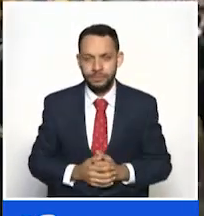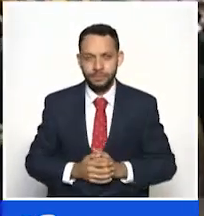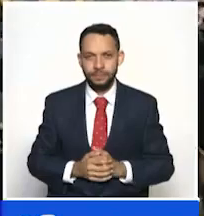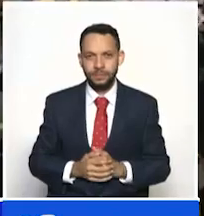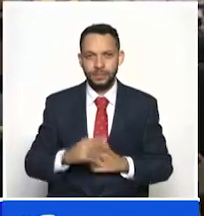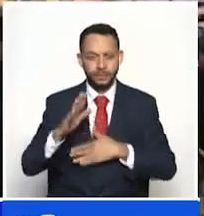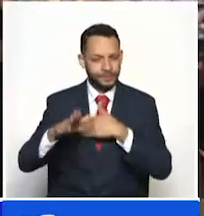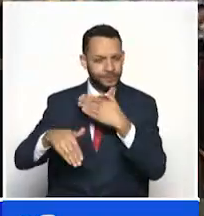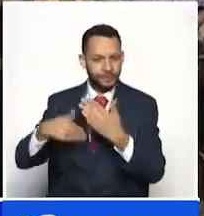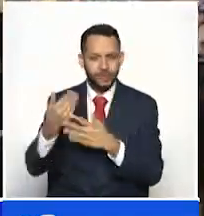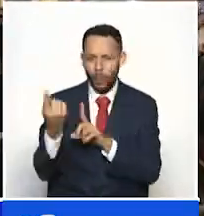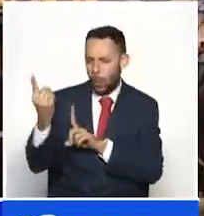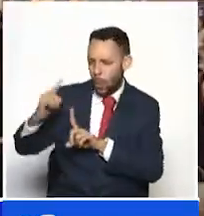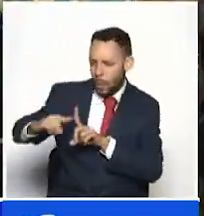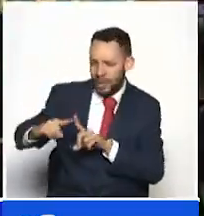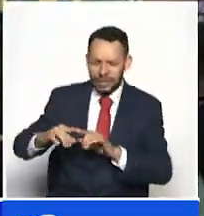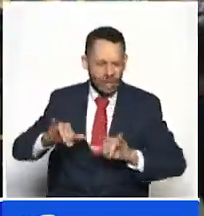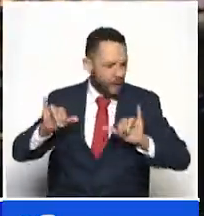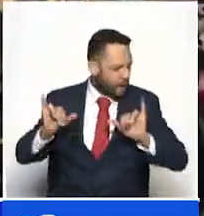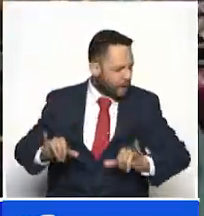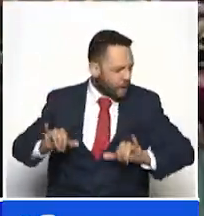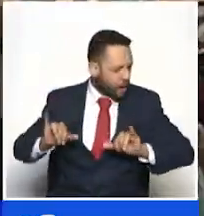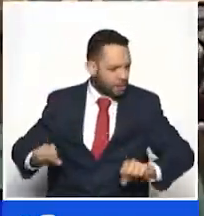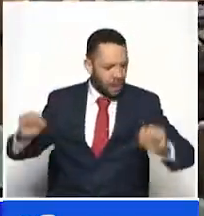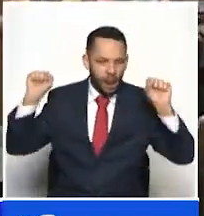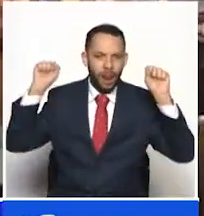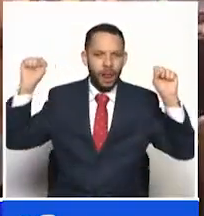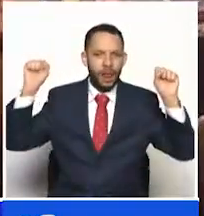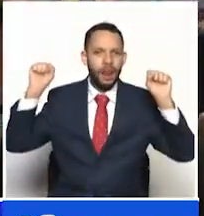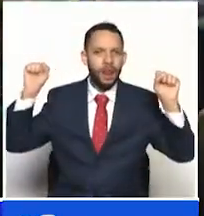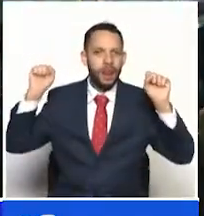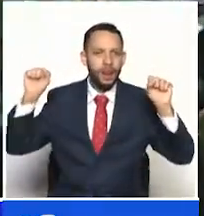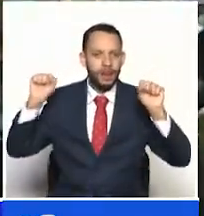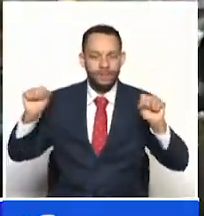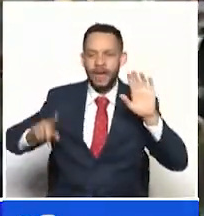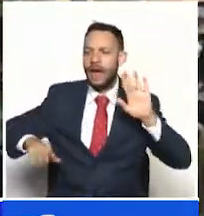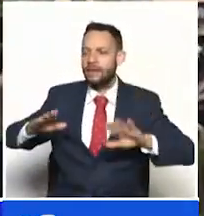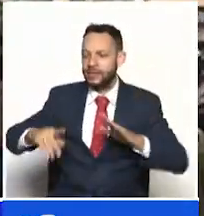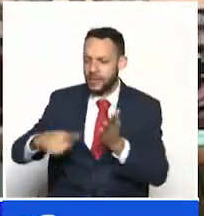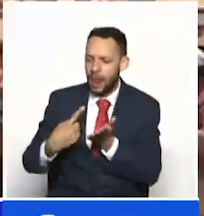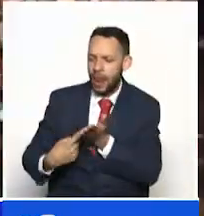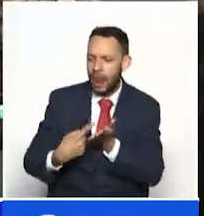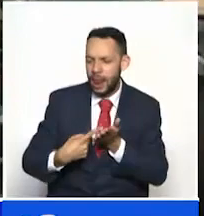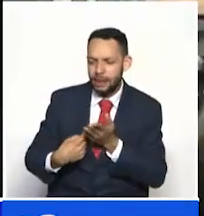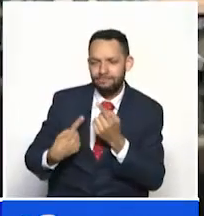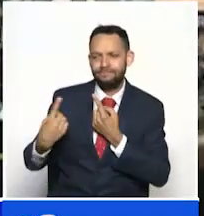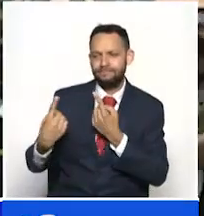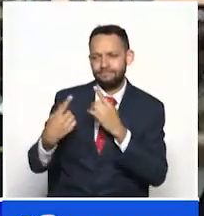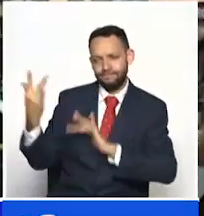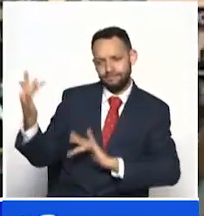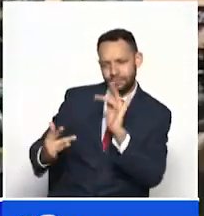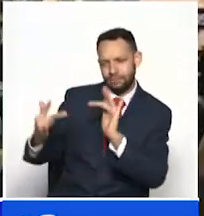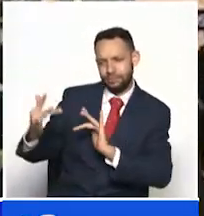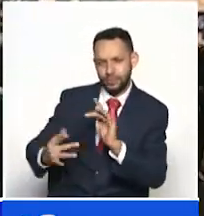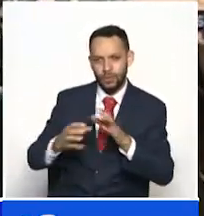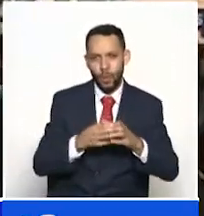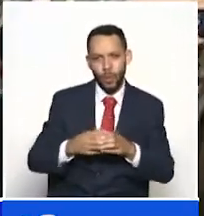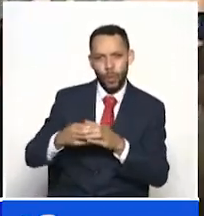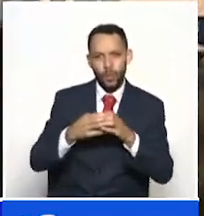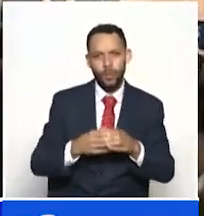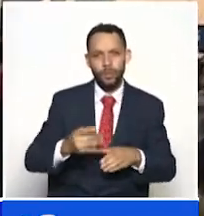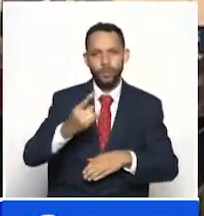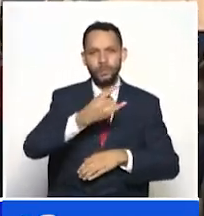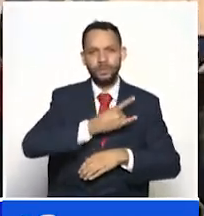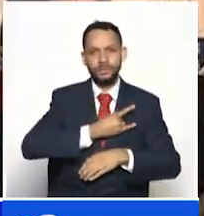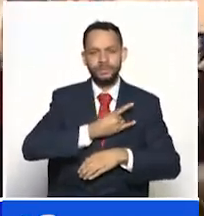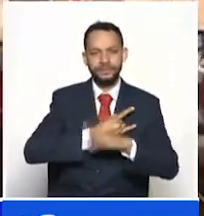Tras un mes de permanecer atrincherados y de varias mesas de diálogo, los jóvenes, también denominados campamento universitario,